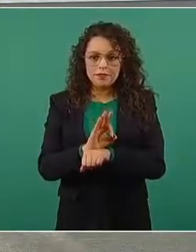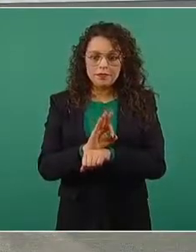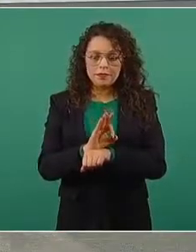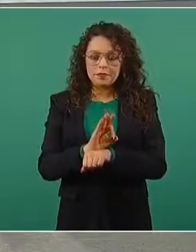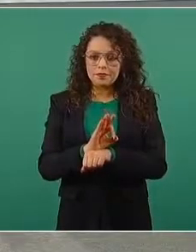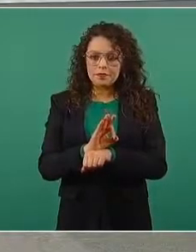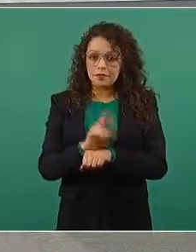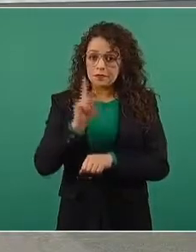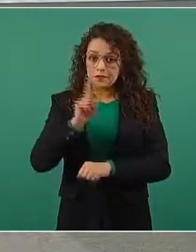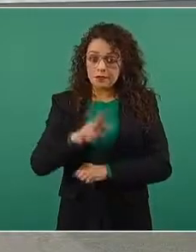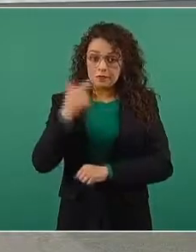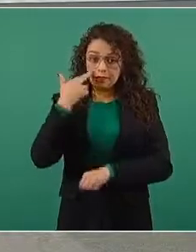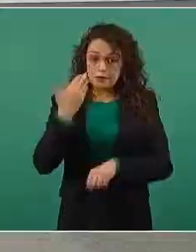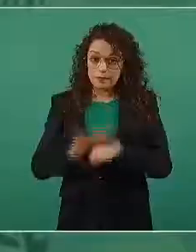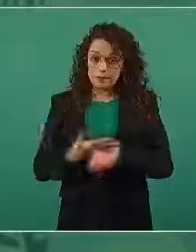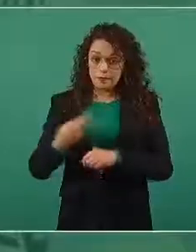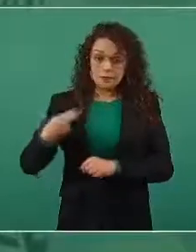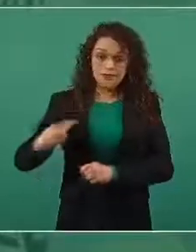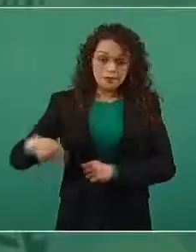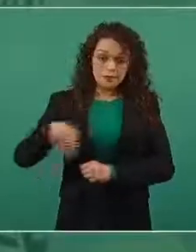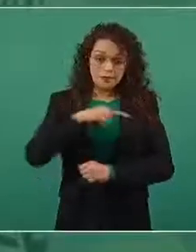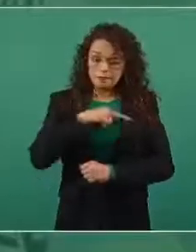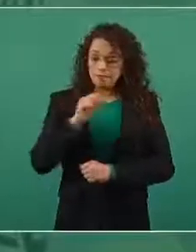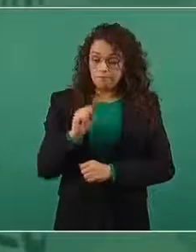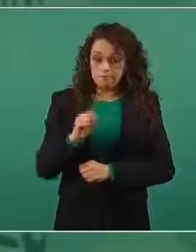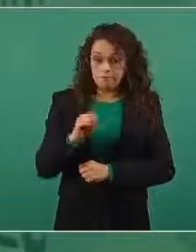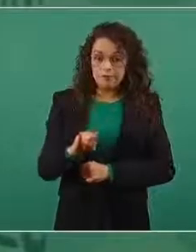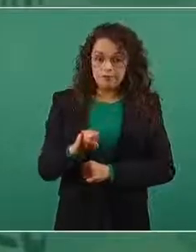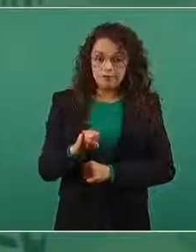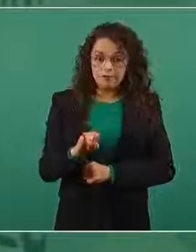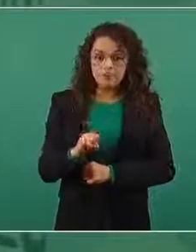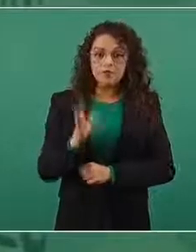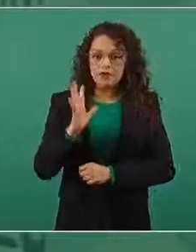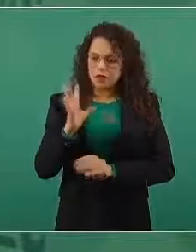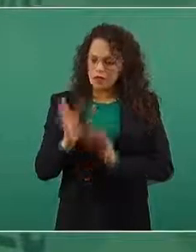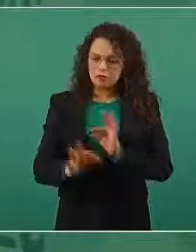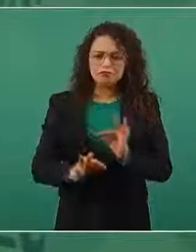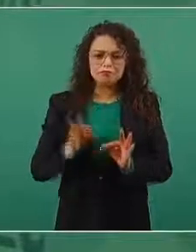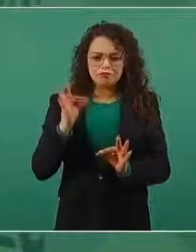responsabilidad y se está cumpliendo.